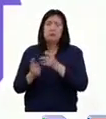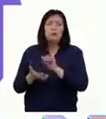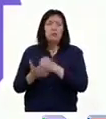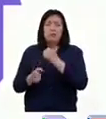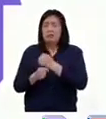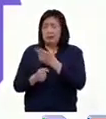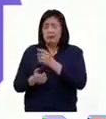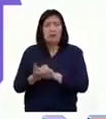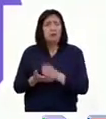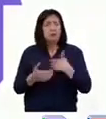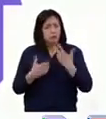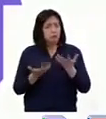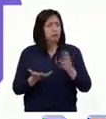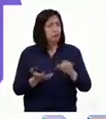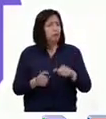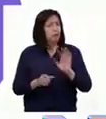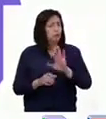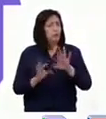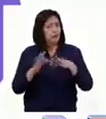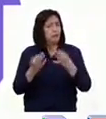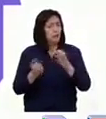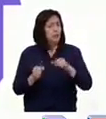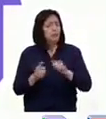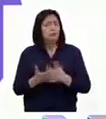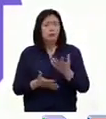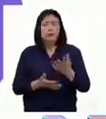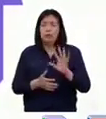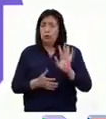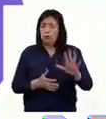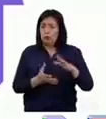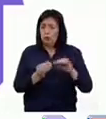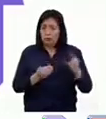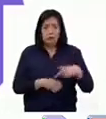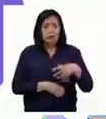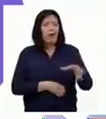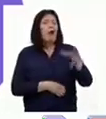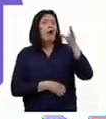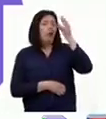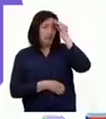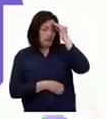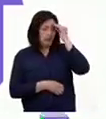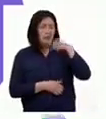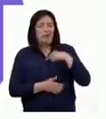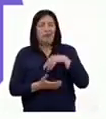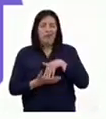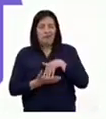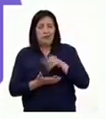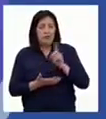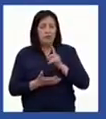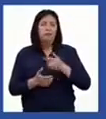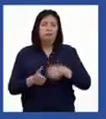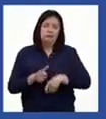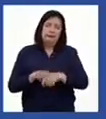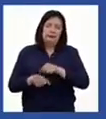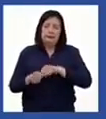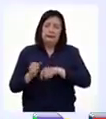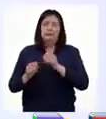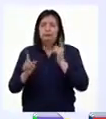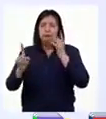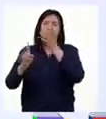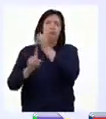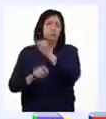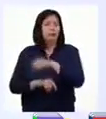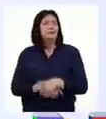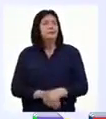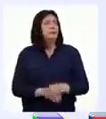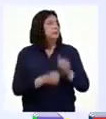trabajo pudo sacar adelante a su familia. De su historia yo aprendí a nunca rendirme y asorciarme por alcanzar mis metas.